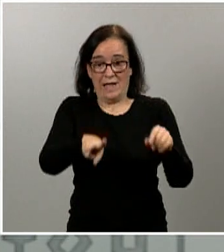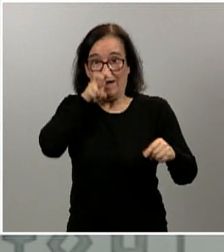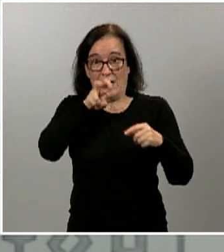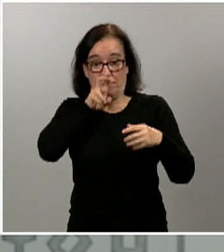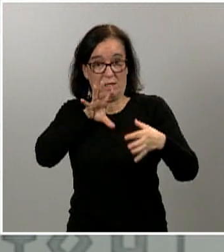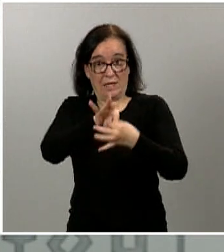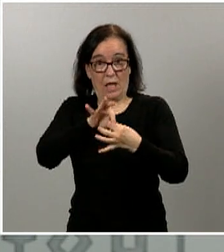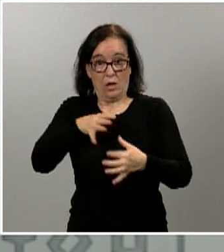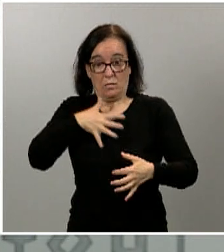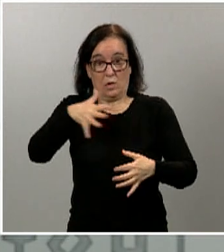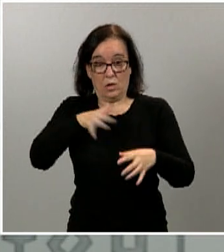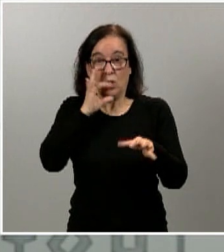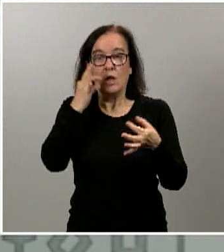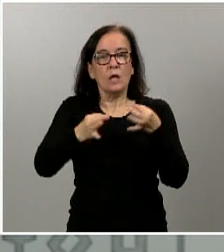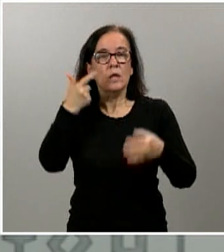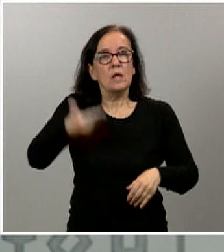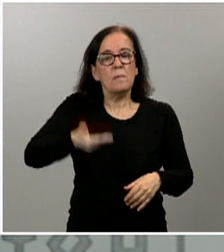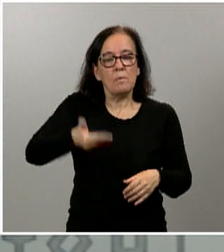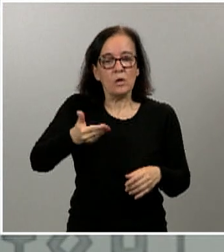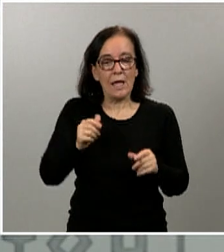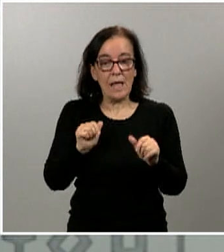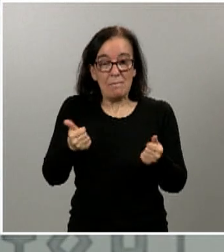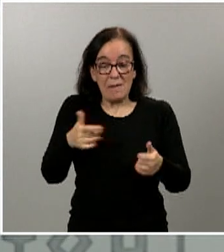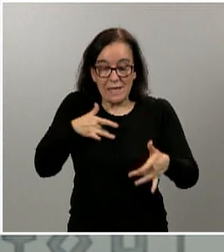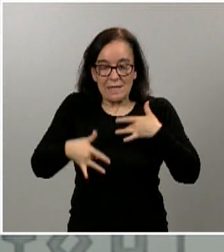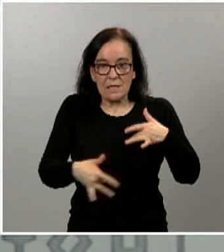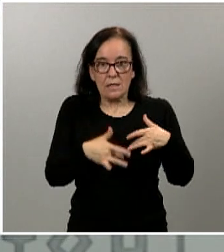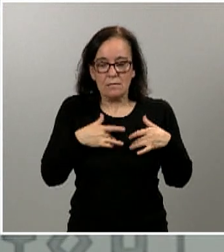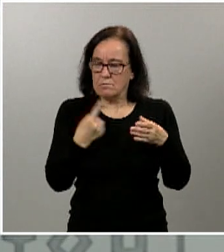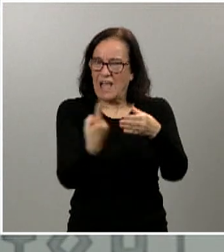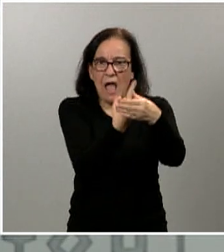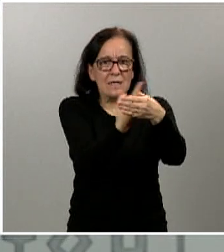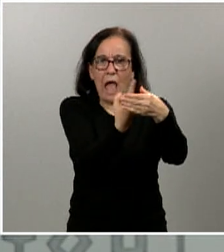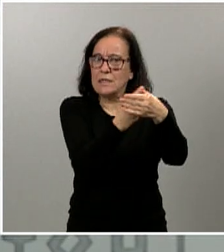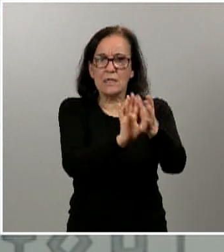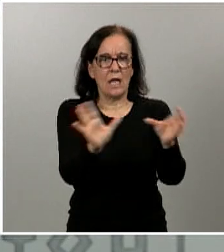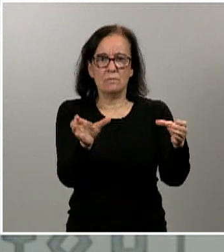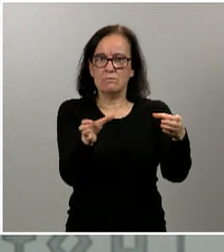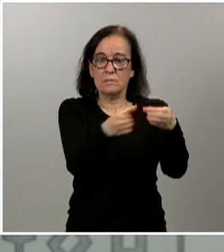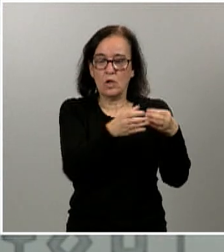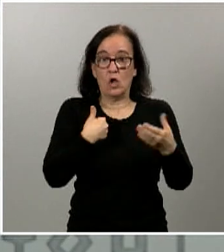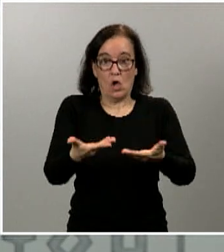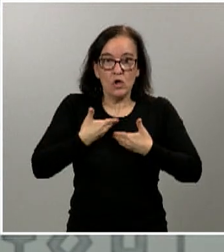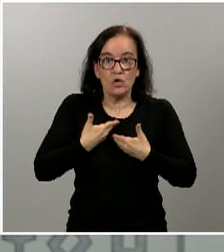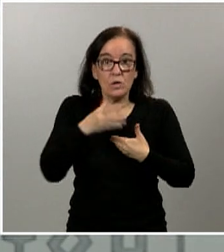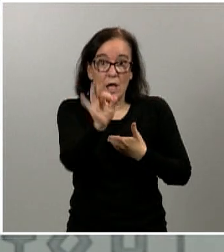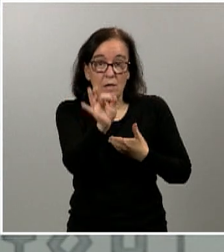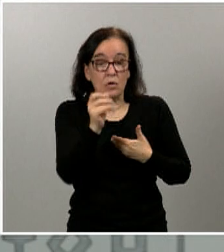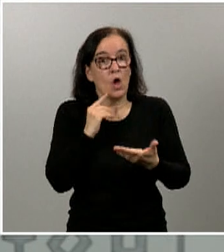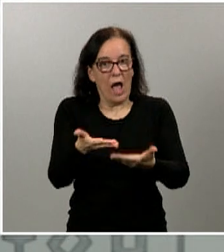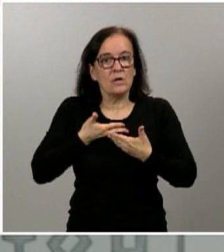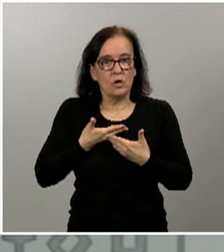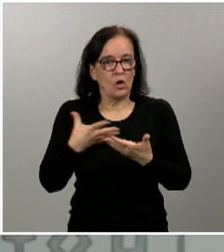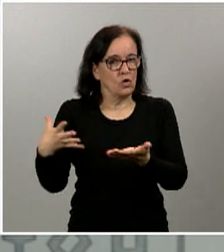de verdad es que los casos que empiezan síntomas se aíslen. Eso es lo que de verdad nos está ayudando y nos ha ayudado con todas estas